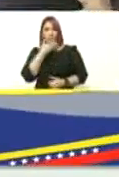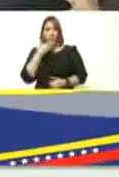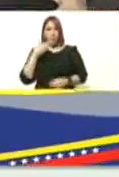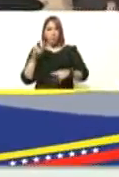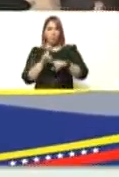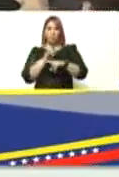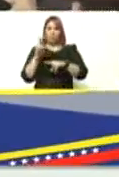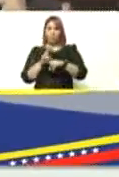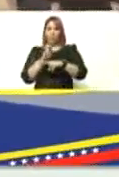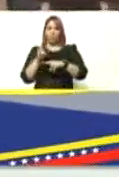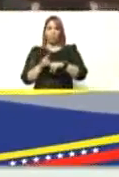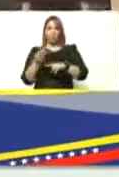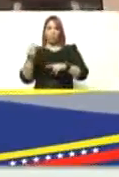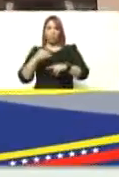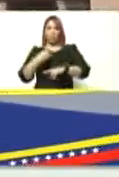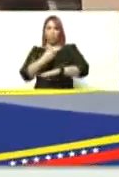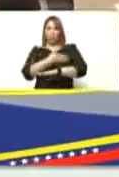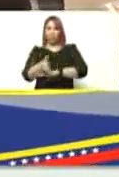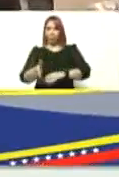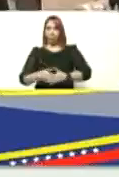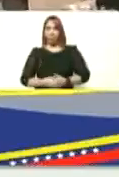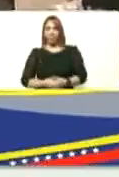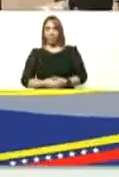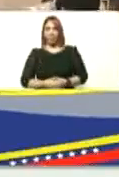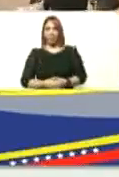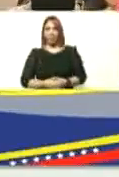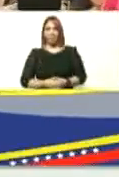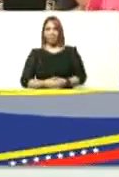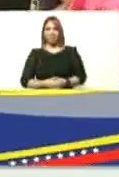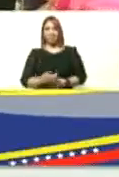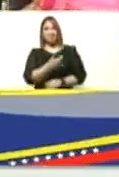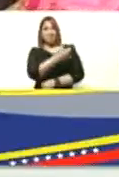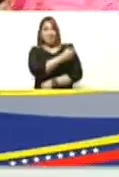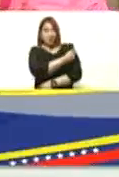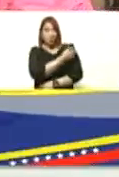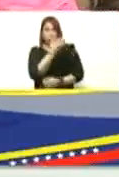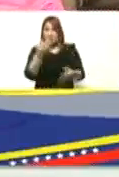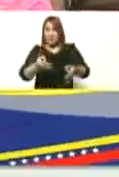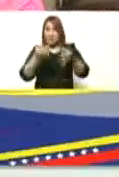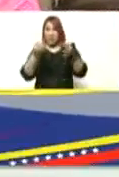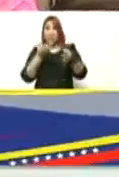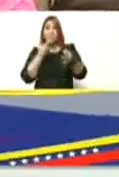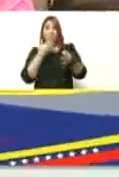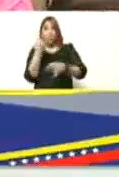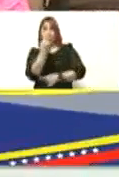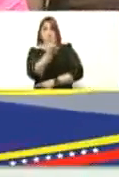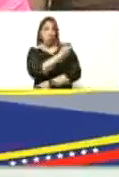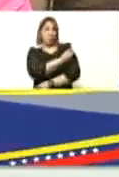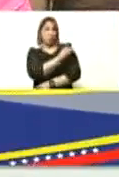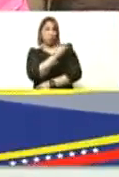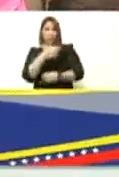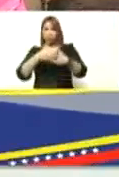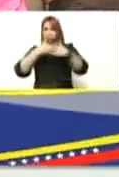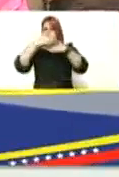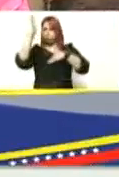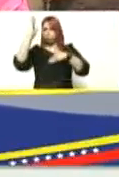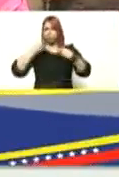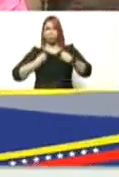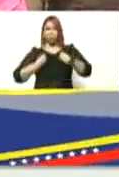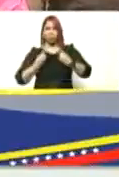para más tiempo inclusive hay vacunas que son para siempre te ponen una sola vacuna para toda la vida